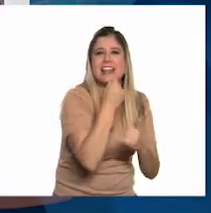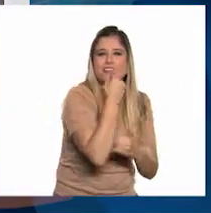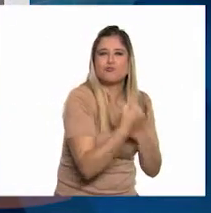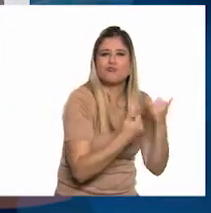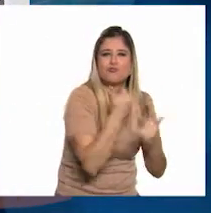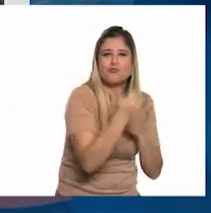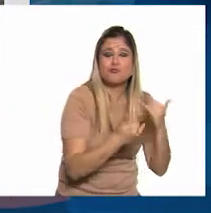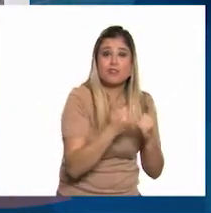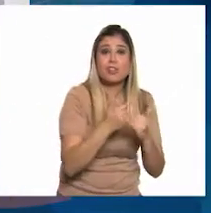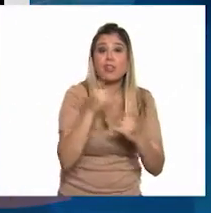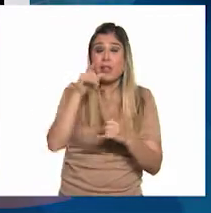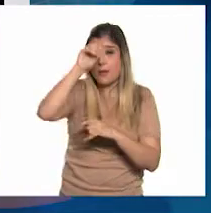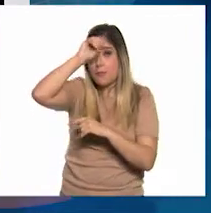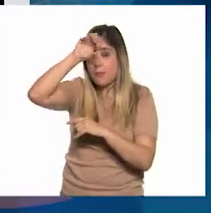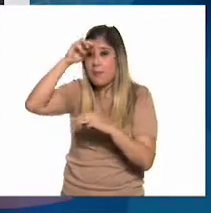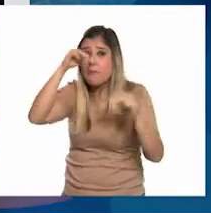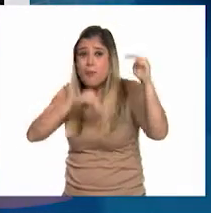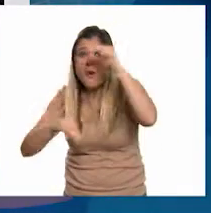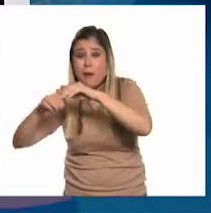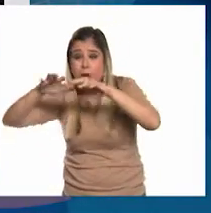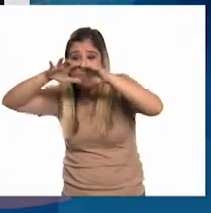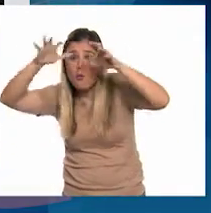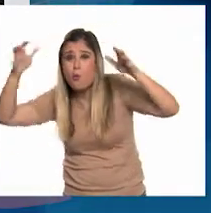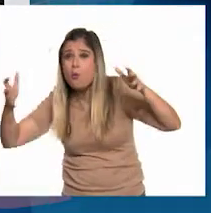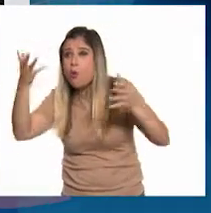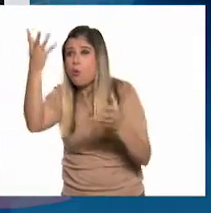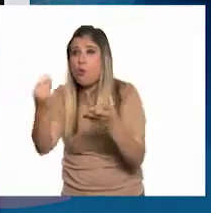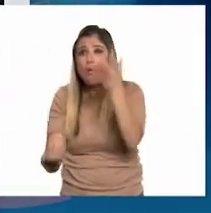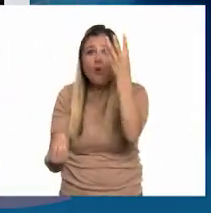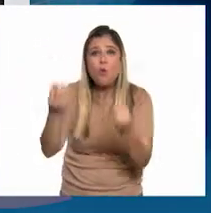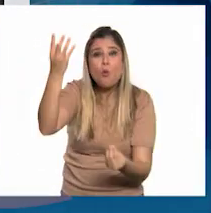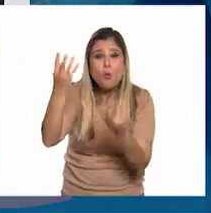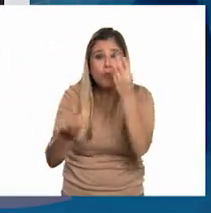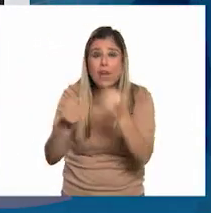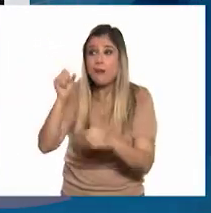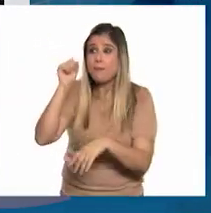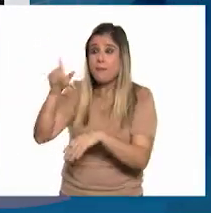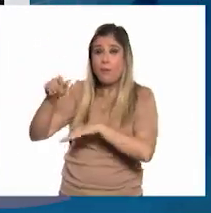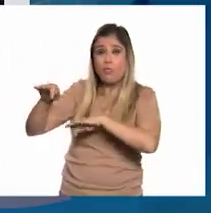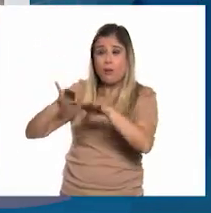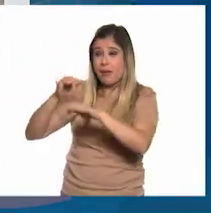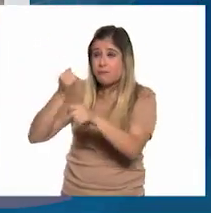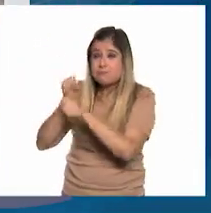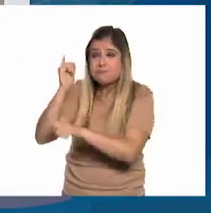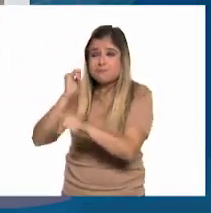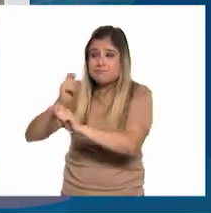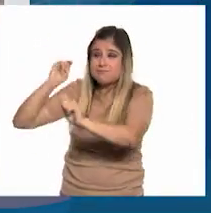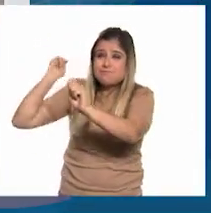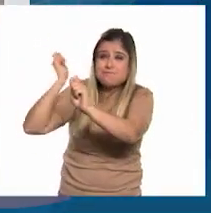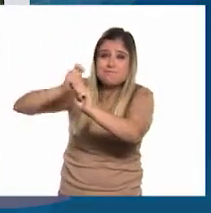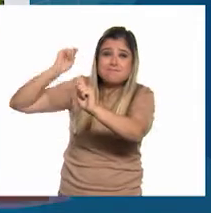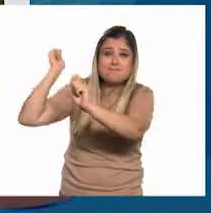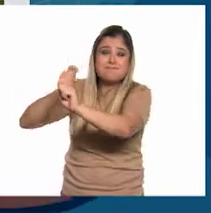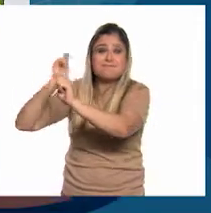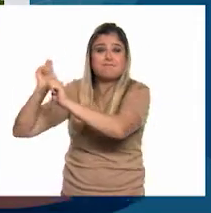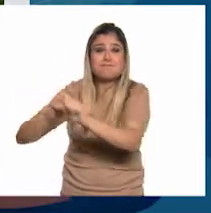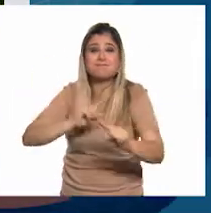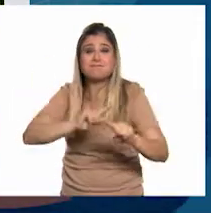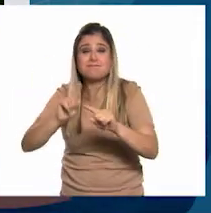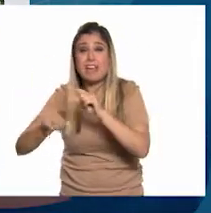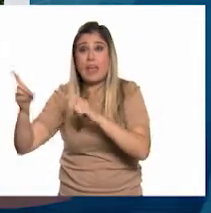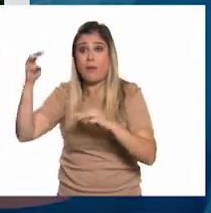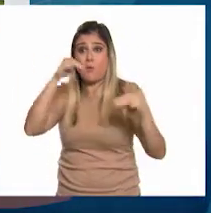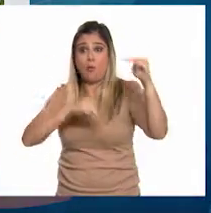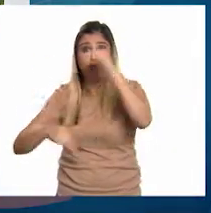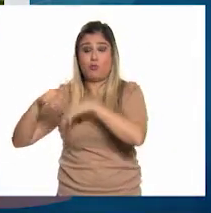Las minas son una especie de cuevas, de grutas, que los mismos trabajadores cavan sobre escabrosas laderas en medio de la sierra